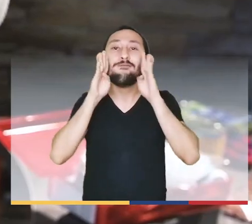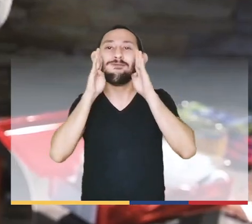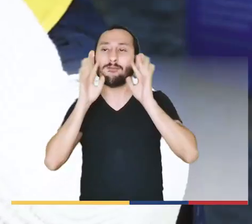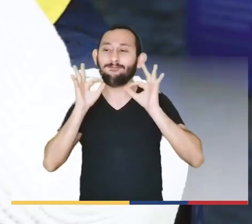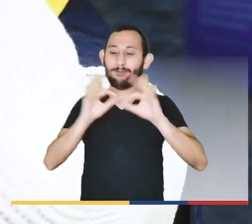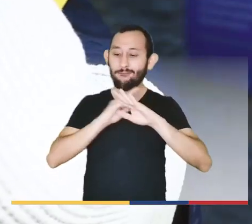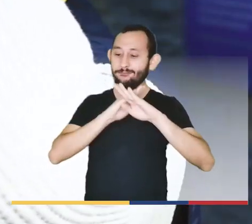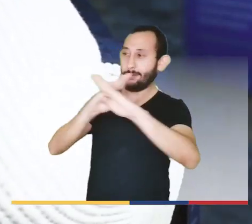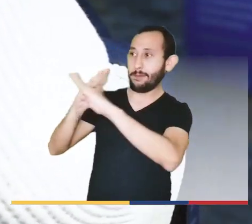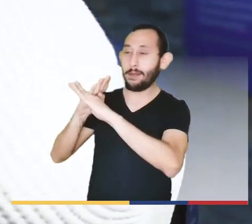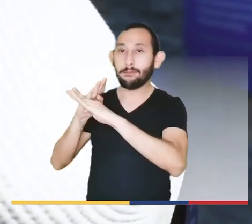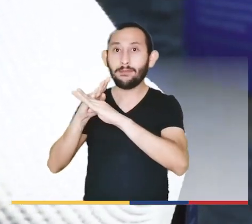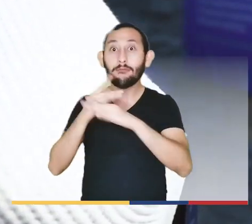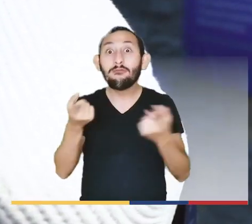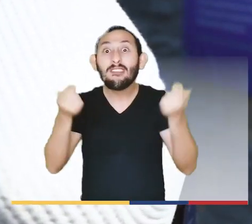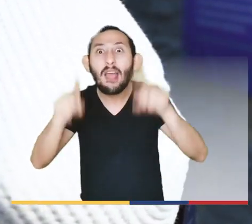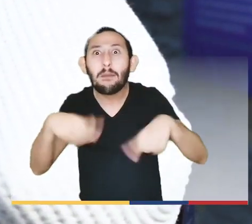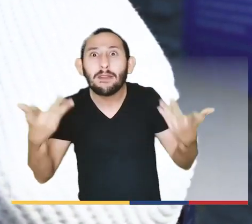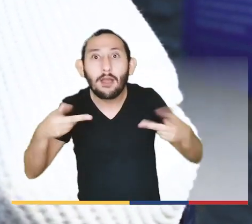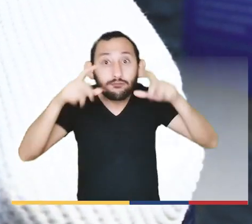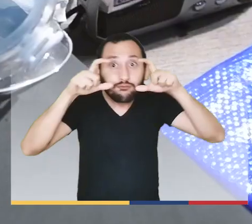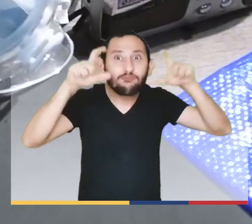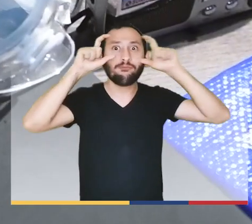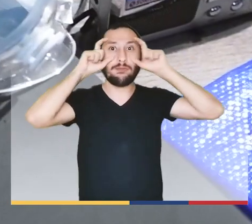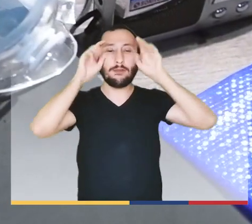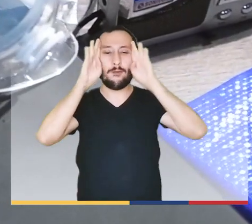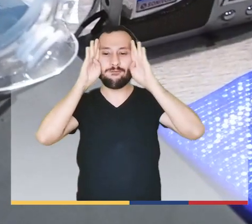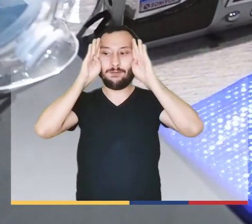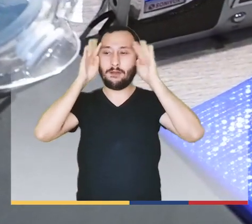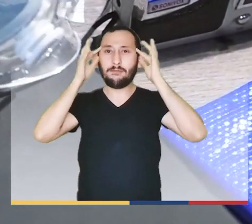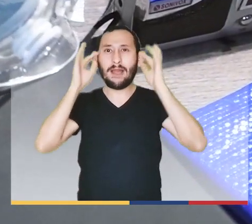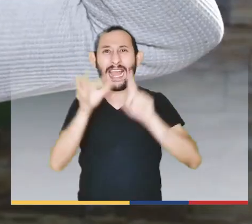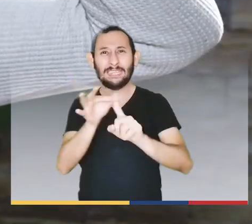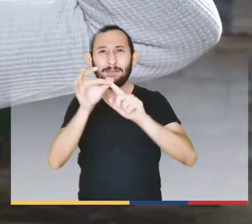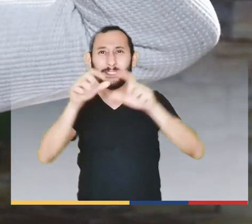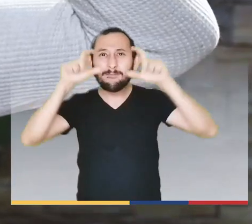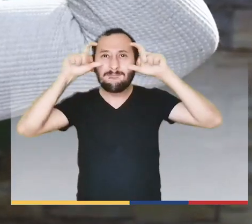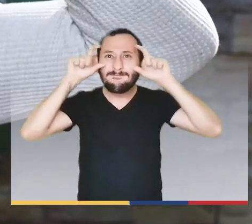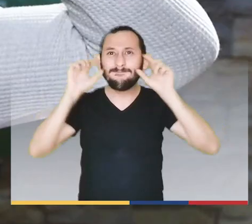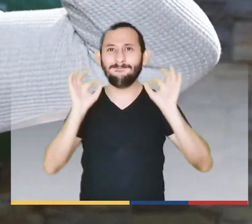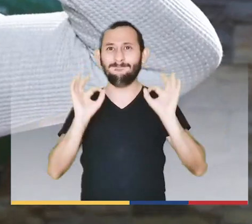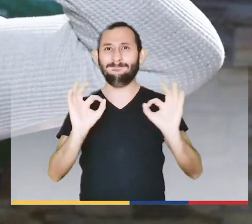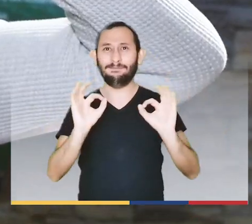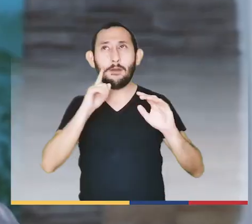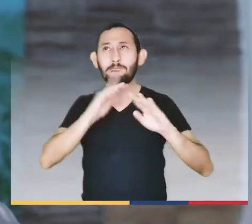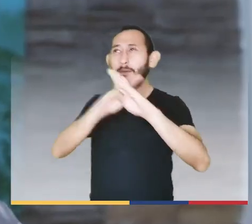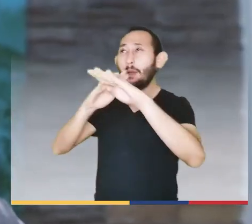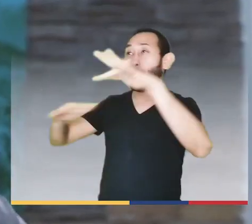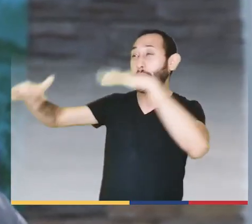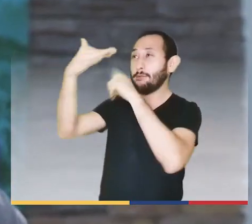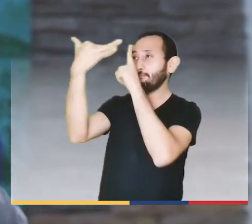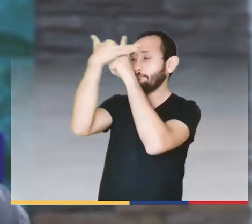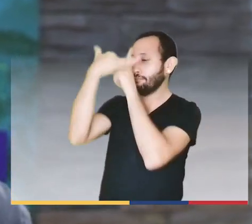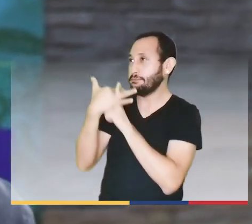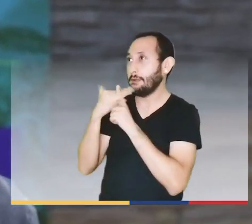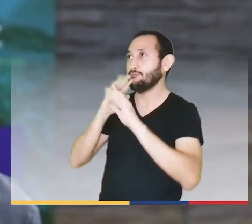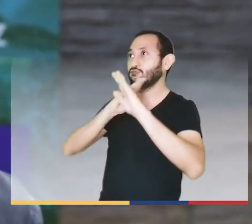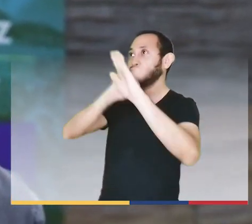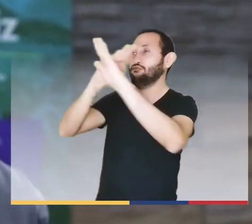partículas finas que hay en el aire. Y usar gafas de seguridad para proteger los ojos y los costados de tu cara.